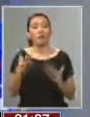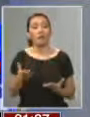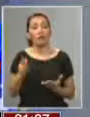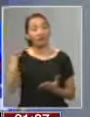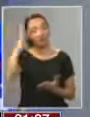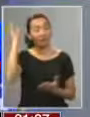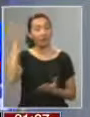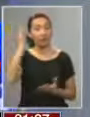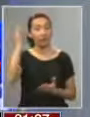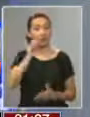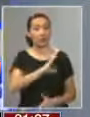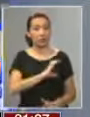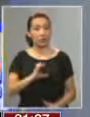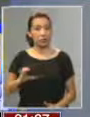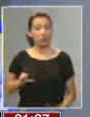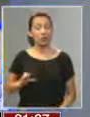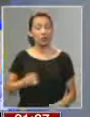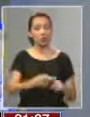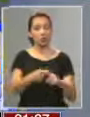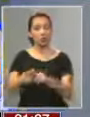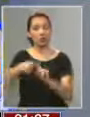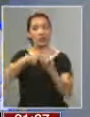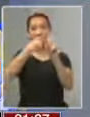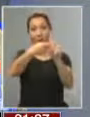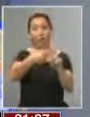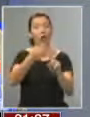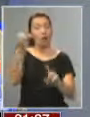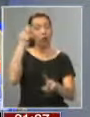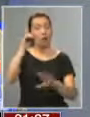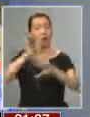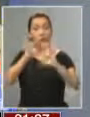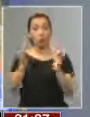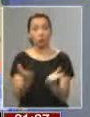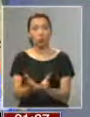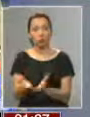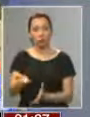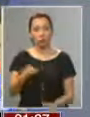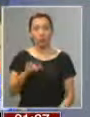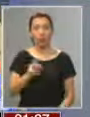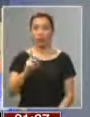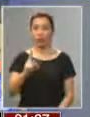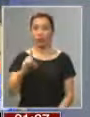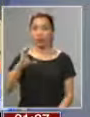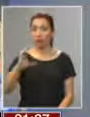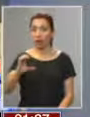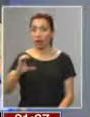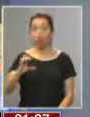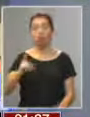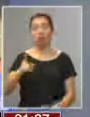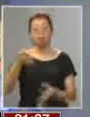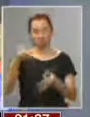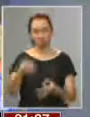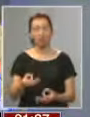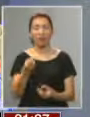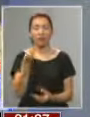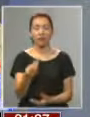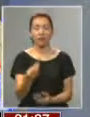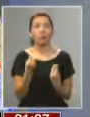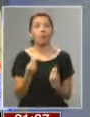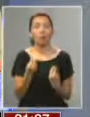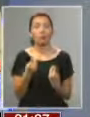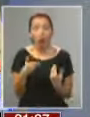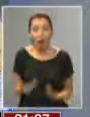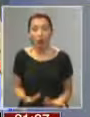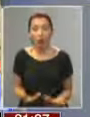filosofía cristiana, la doctrina social de la Iglesia y lo que aprendo del mundo contemporáneo, me dicen, la ADC tiene la fórmula correcta. ¿Qué es lo que ha pasado?